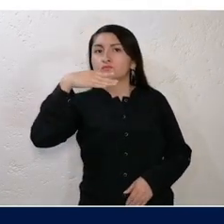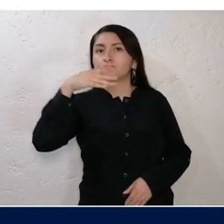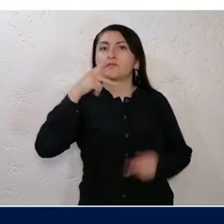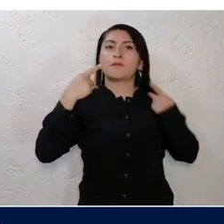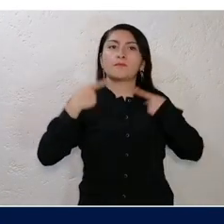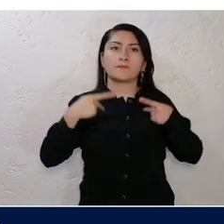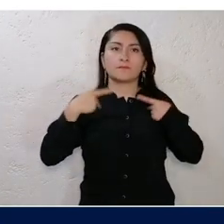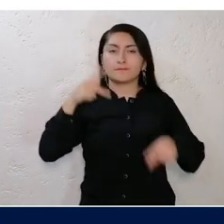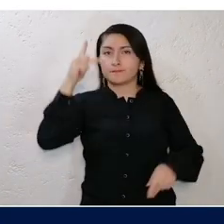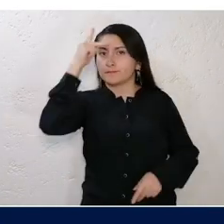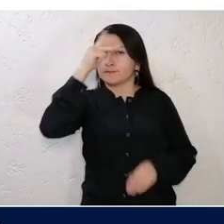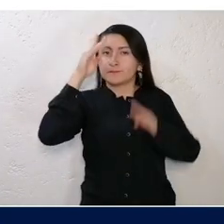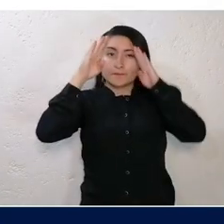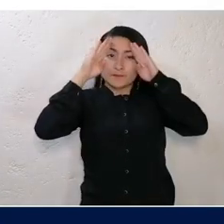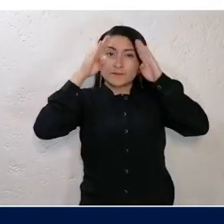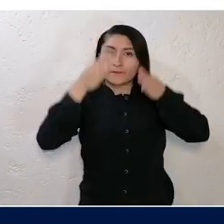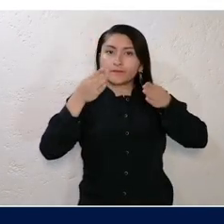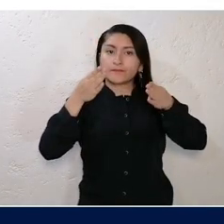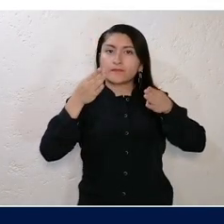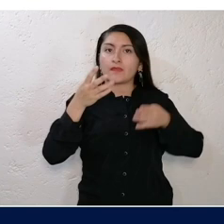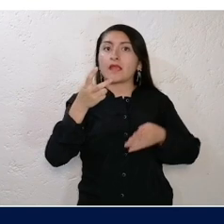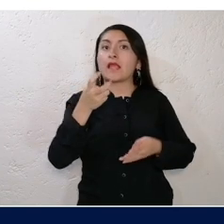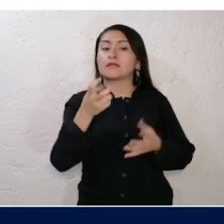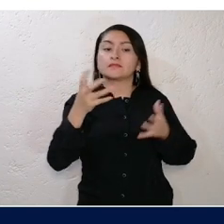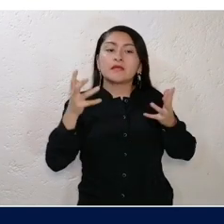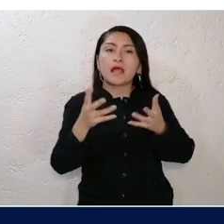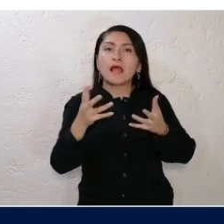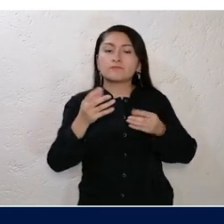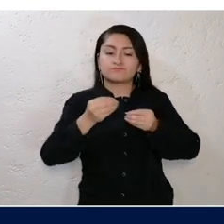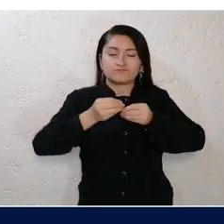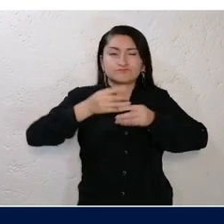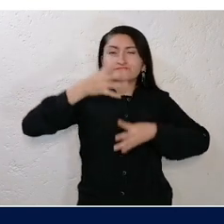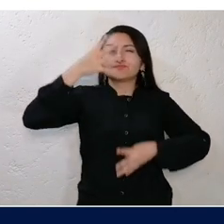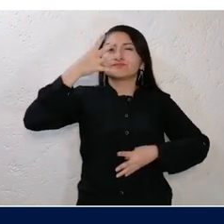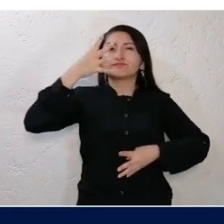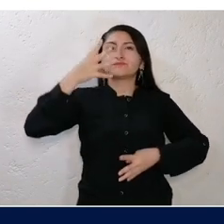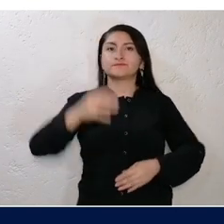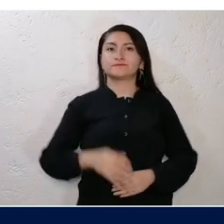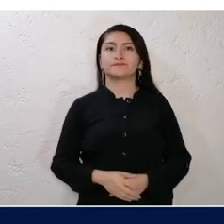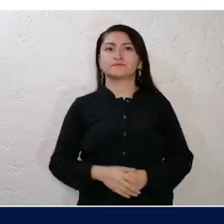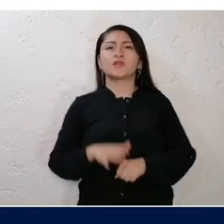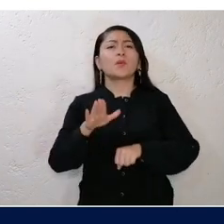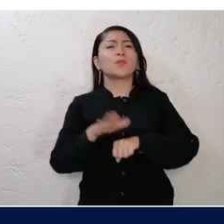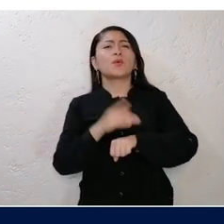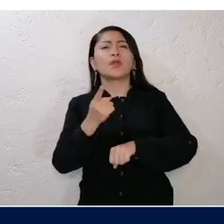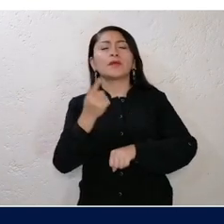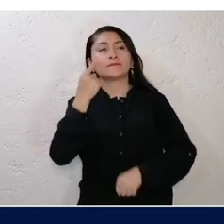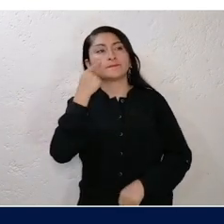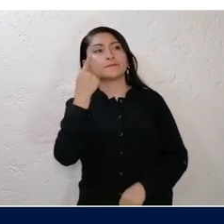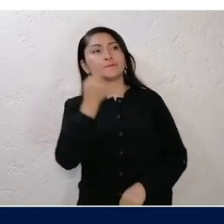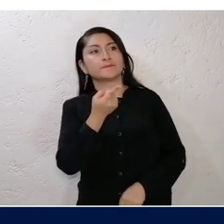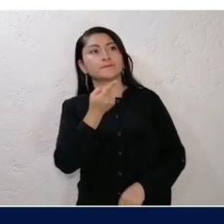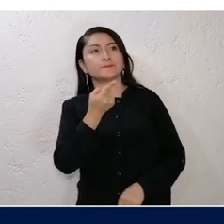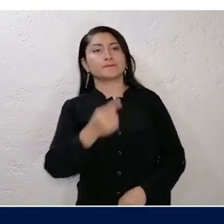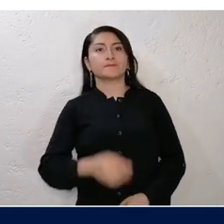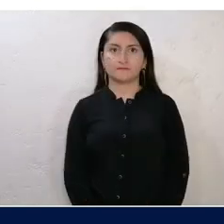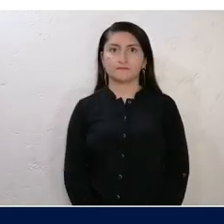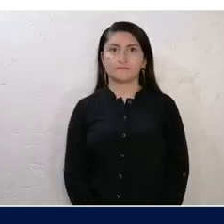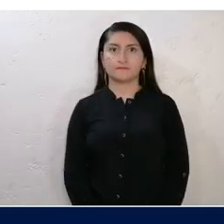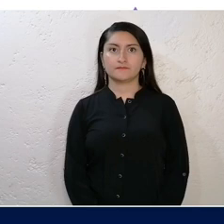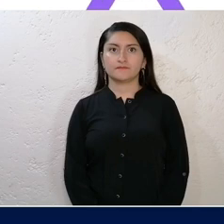sepas que quienes se dedican a la psicología hacen eso y muchas cosas más. Veamos por qué.